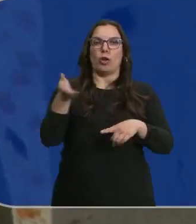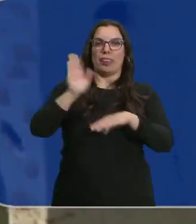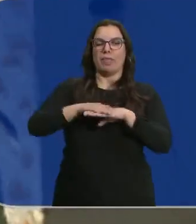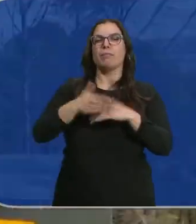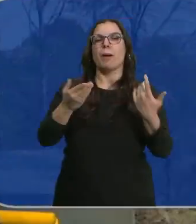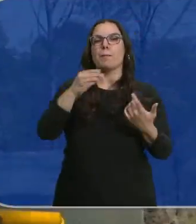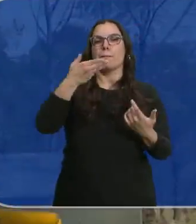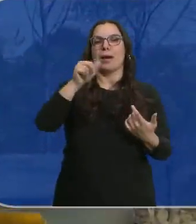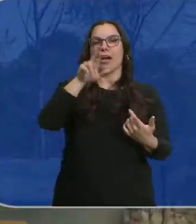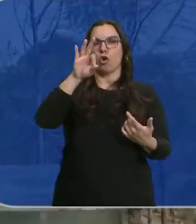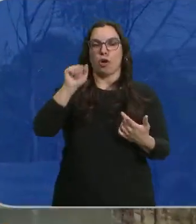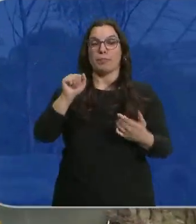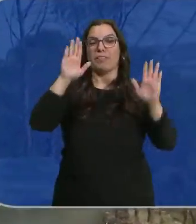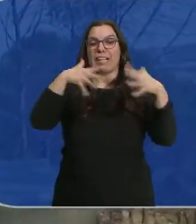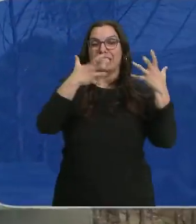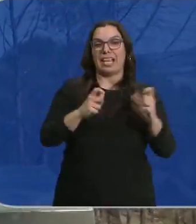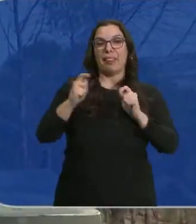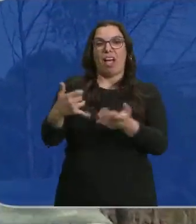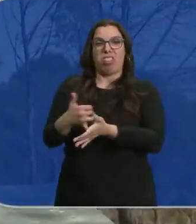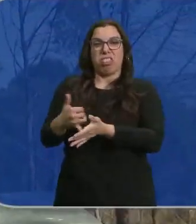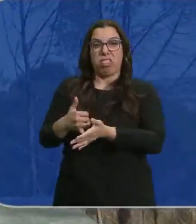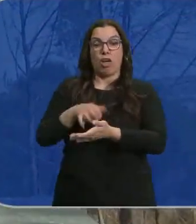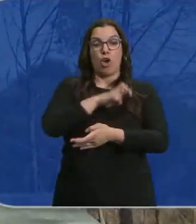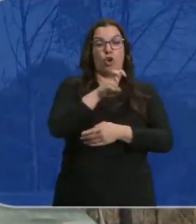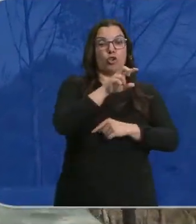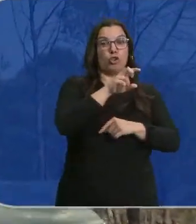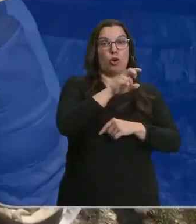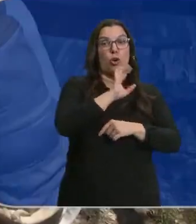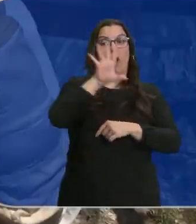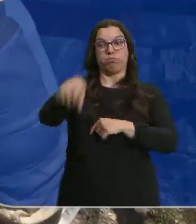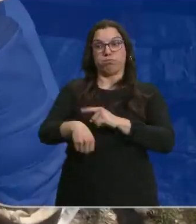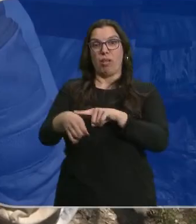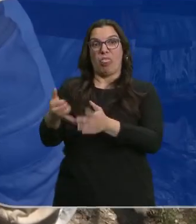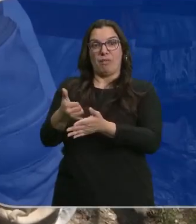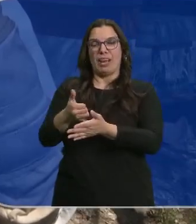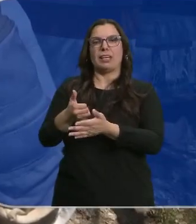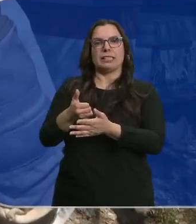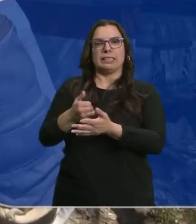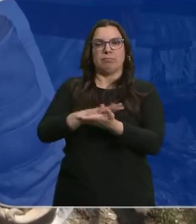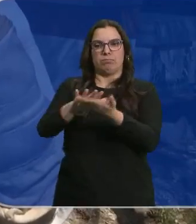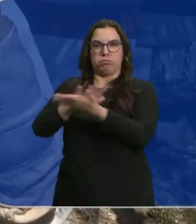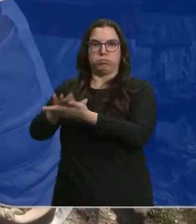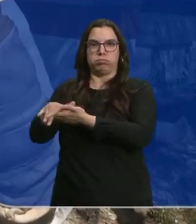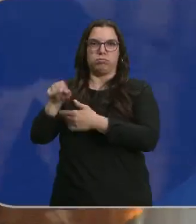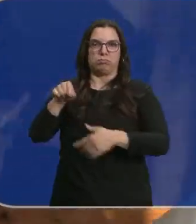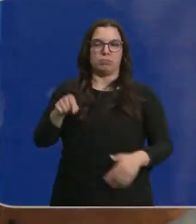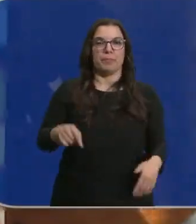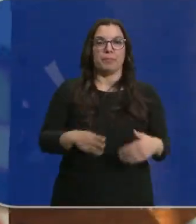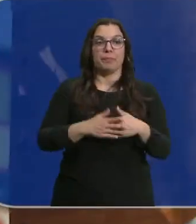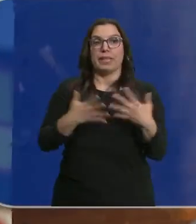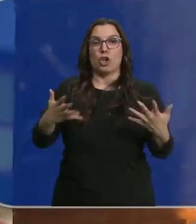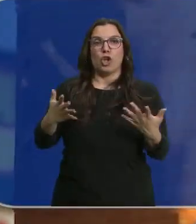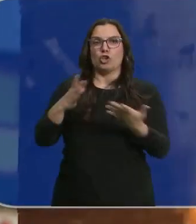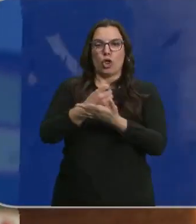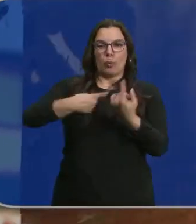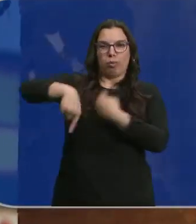sequía al final sí que las debilita y al debilitarlos la barroa las pilla más débiles y es quien las mata al final, entonces